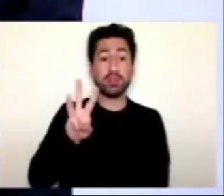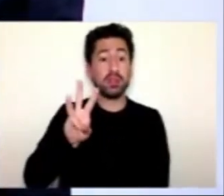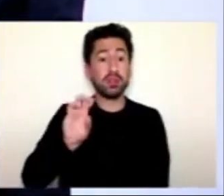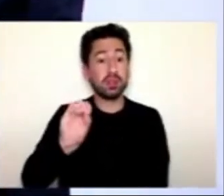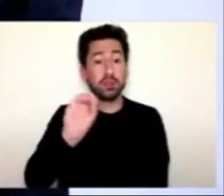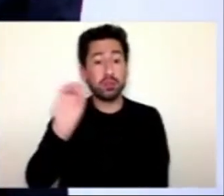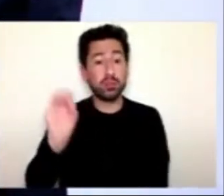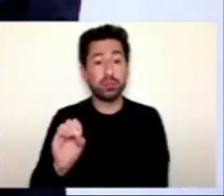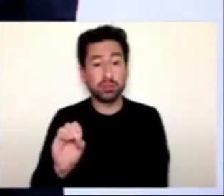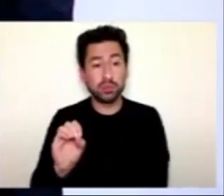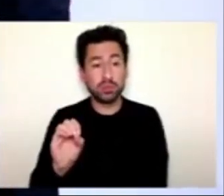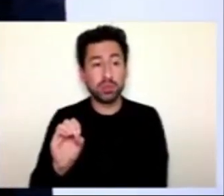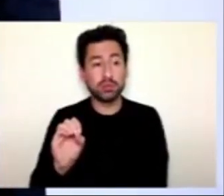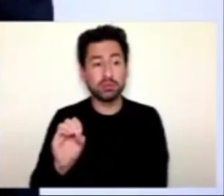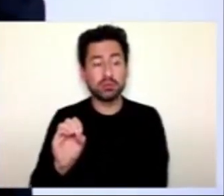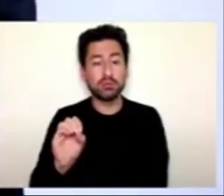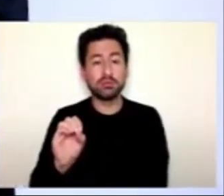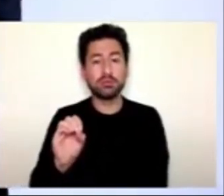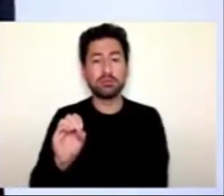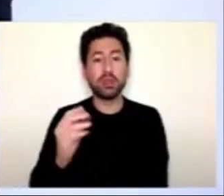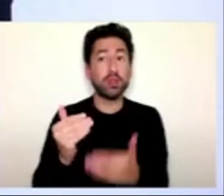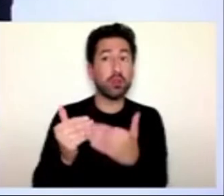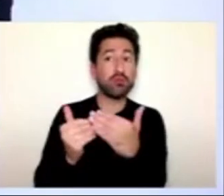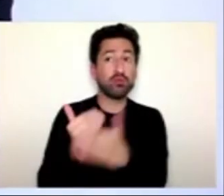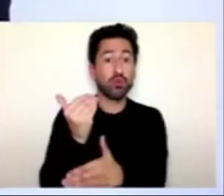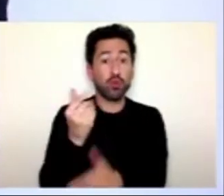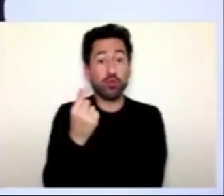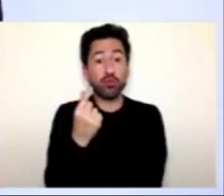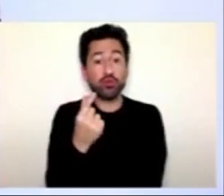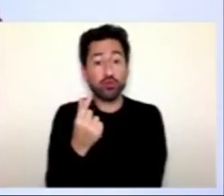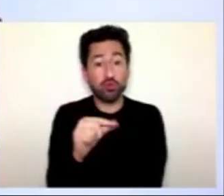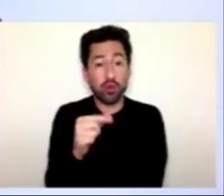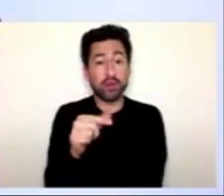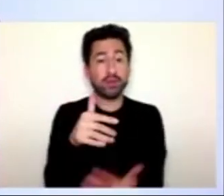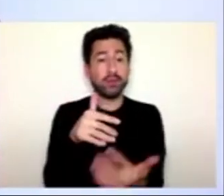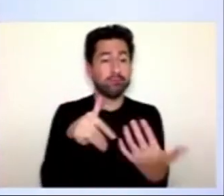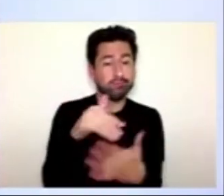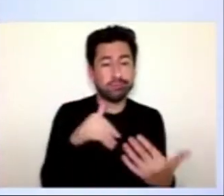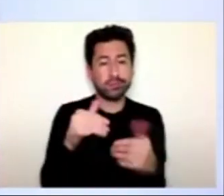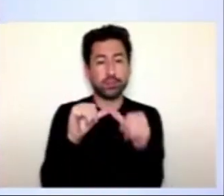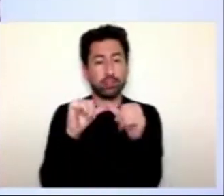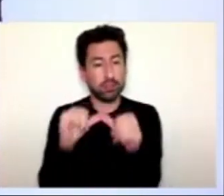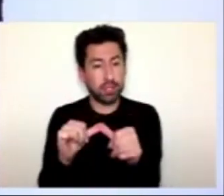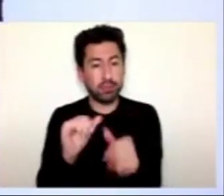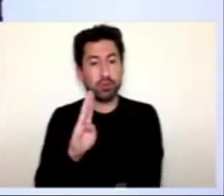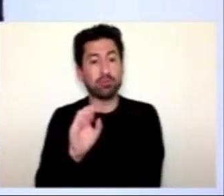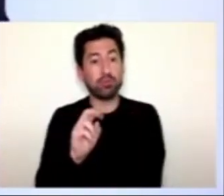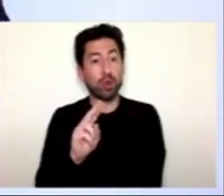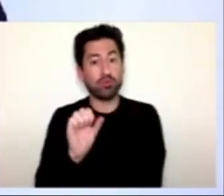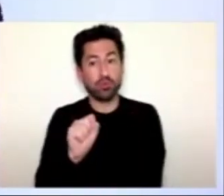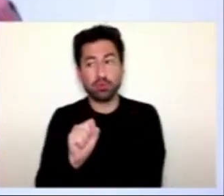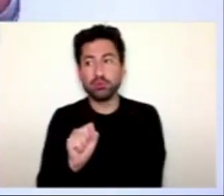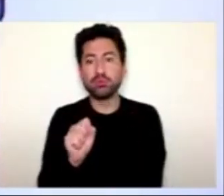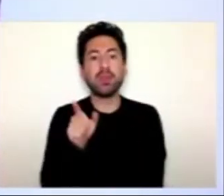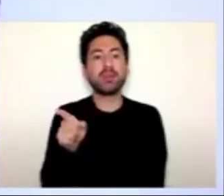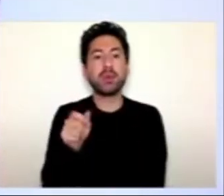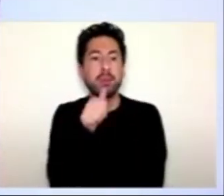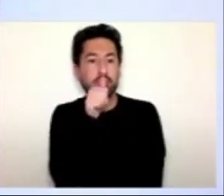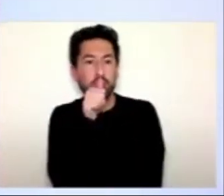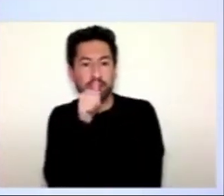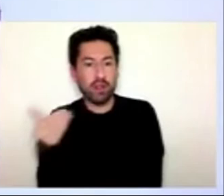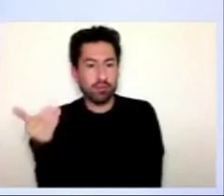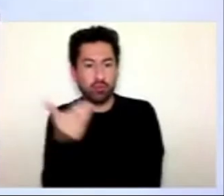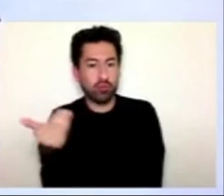nuevos instrumentos de bonos verdes, sociales y sostenibles emitidos por el sector privado en la región han